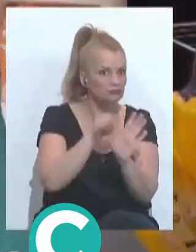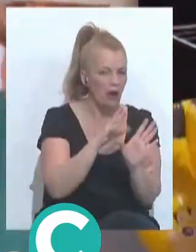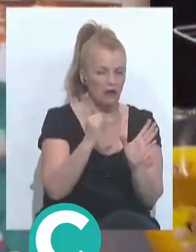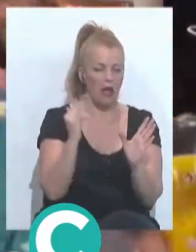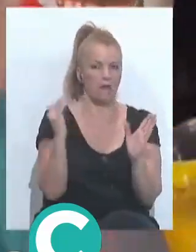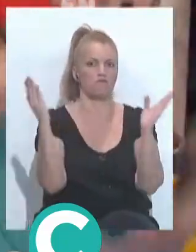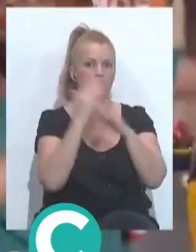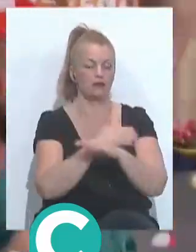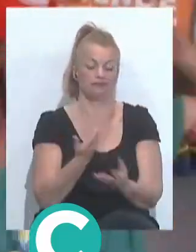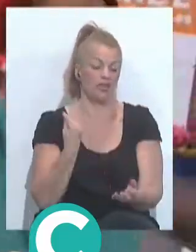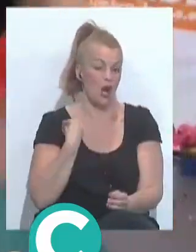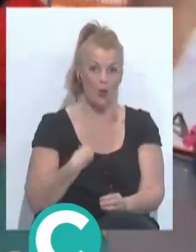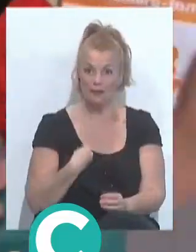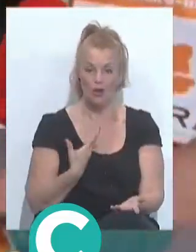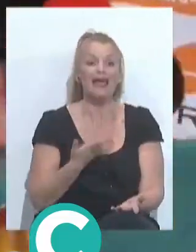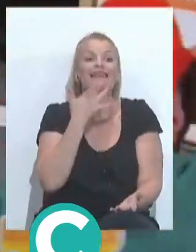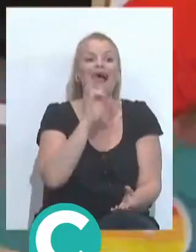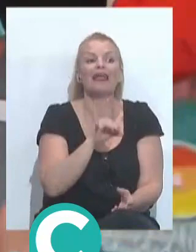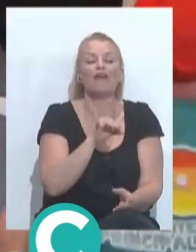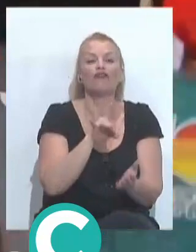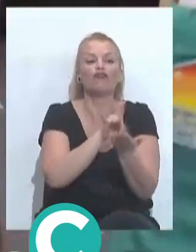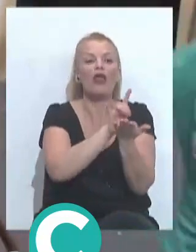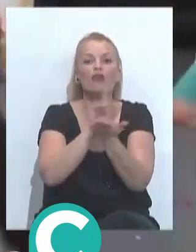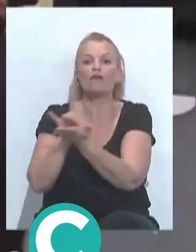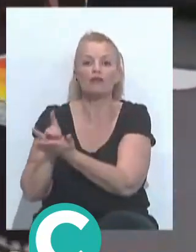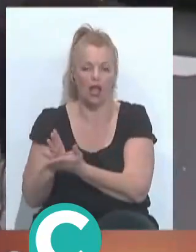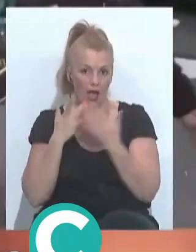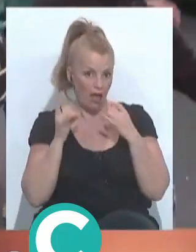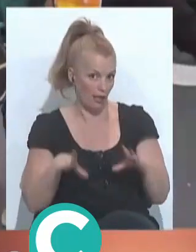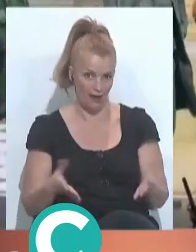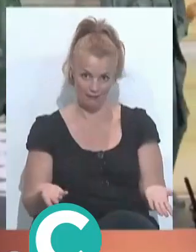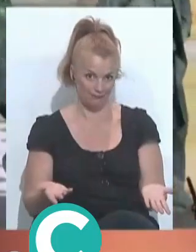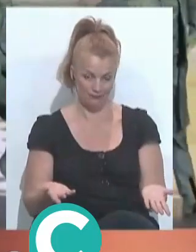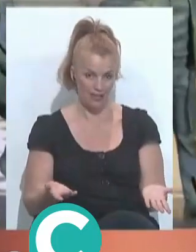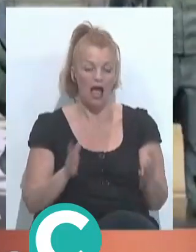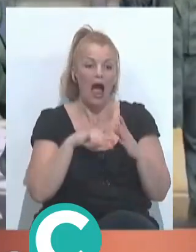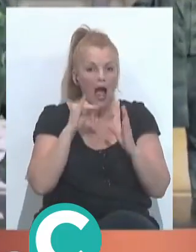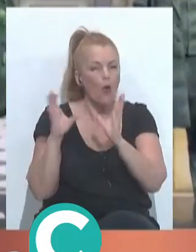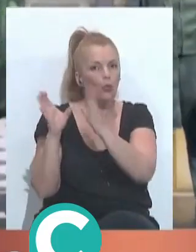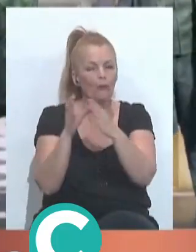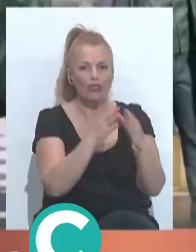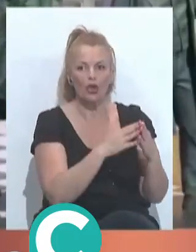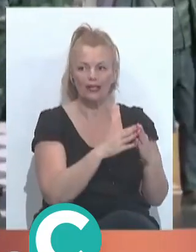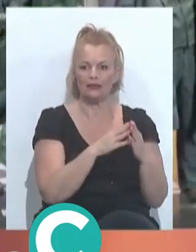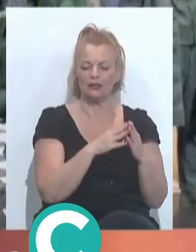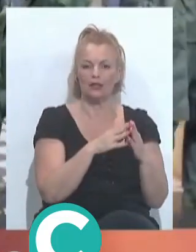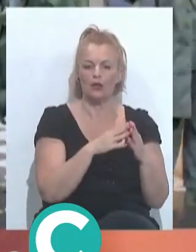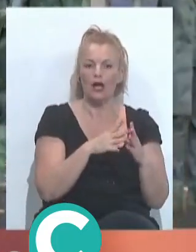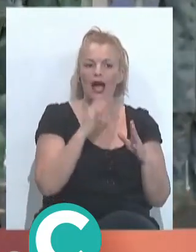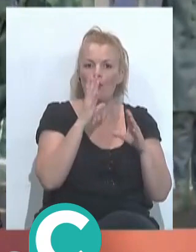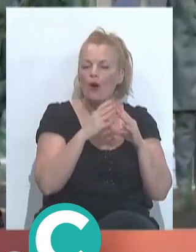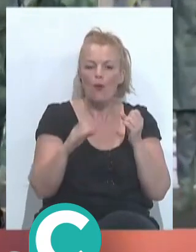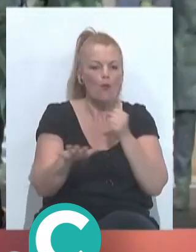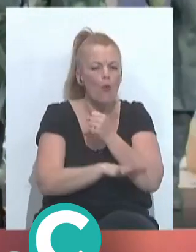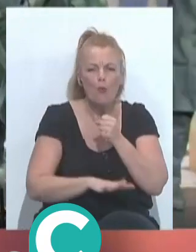a reincidir en lo mismo, ¿no? Y a quién sacamos, Pues bueno, se puede sacar a gente, pero bueno, hay agrupaciones que han sido muy,